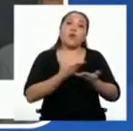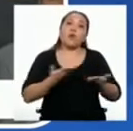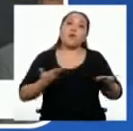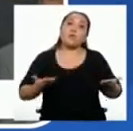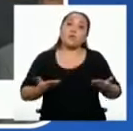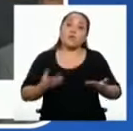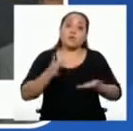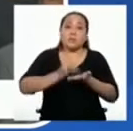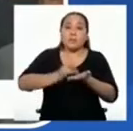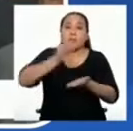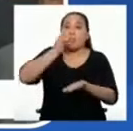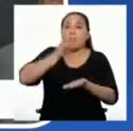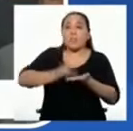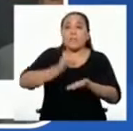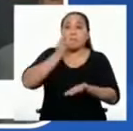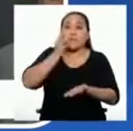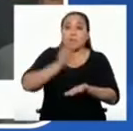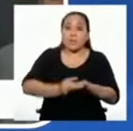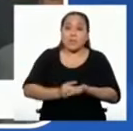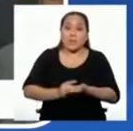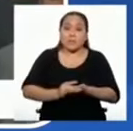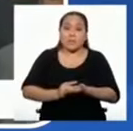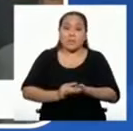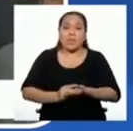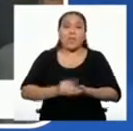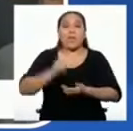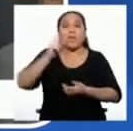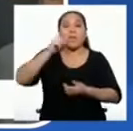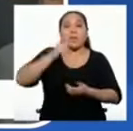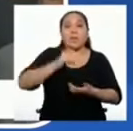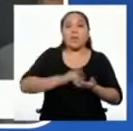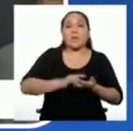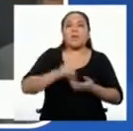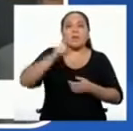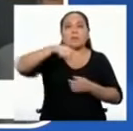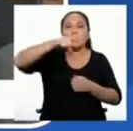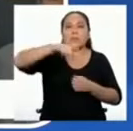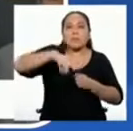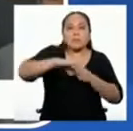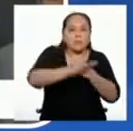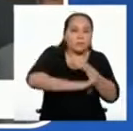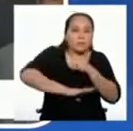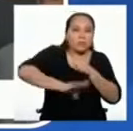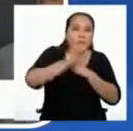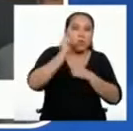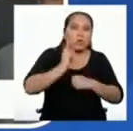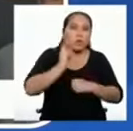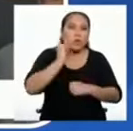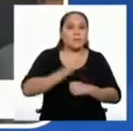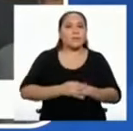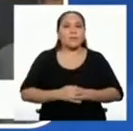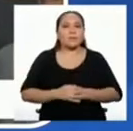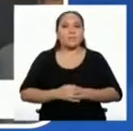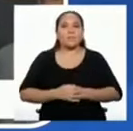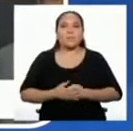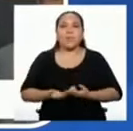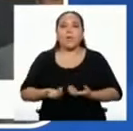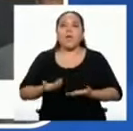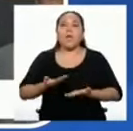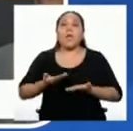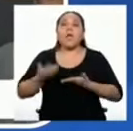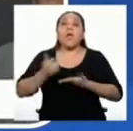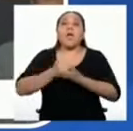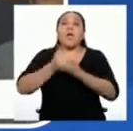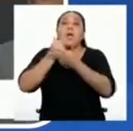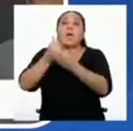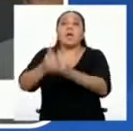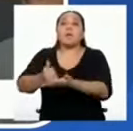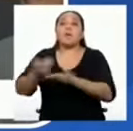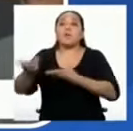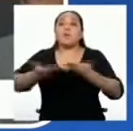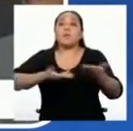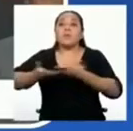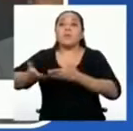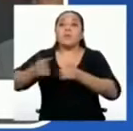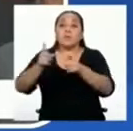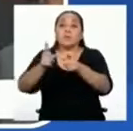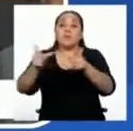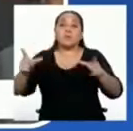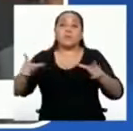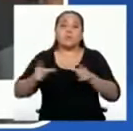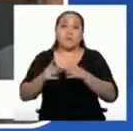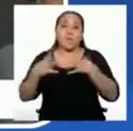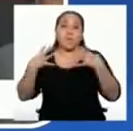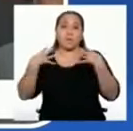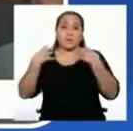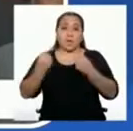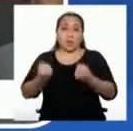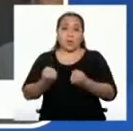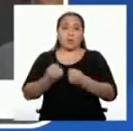farmacéuticos y de primera necesidad. Asistencia a centros de servicio y establecimientos de